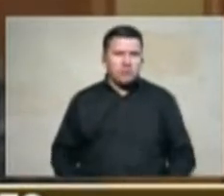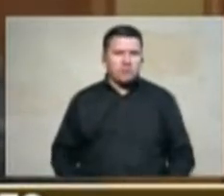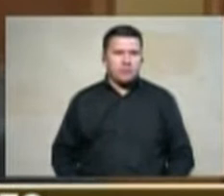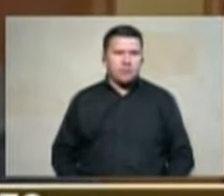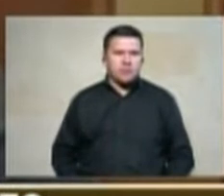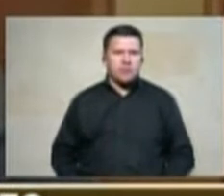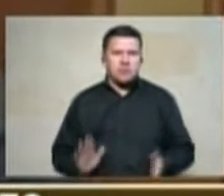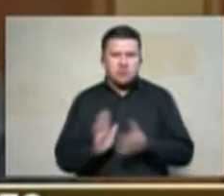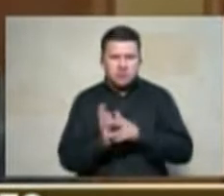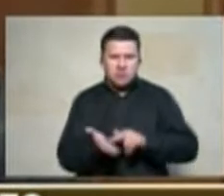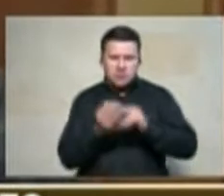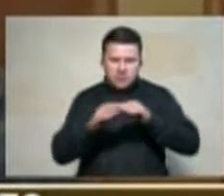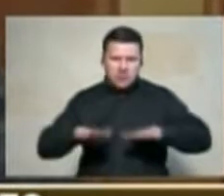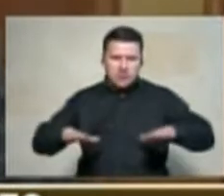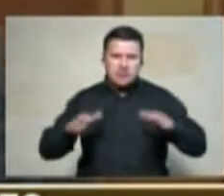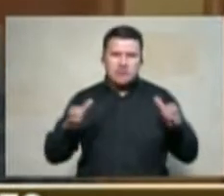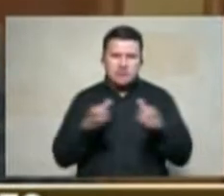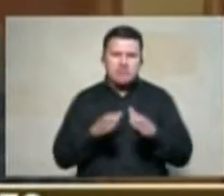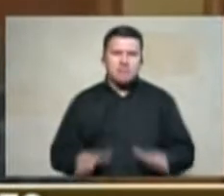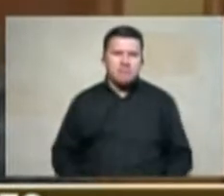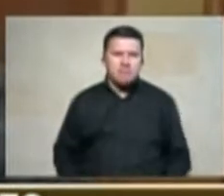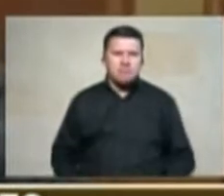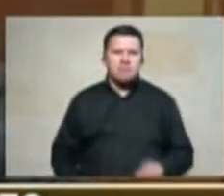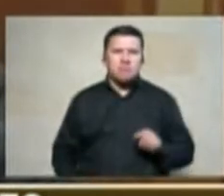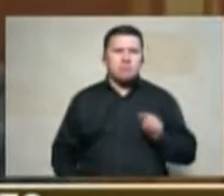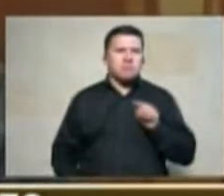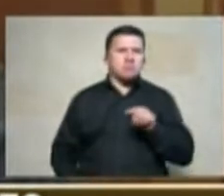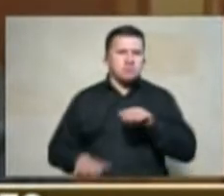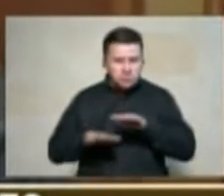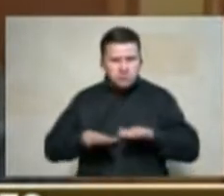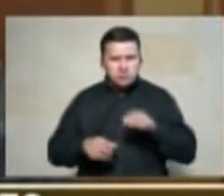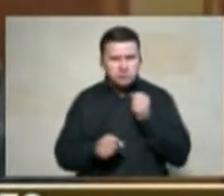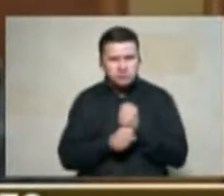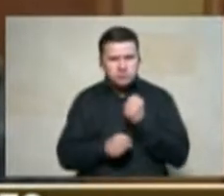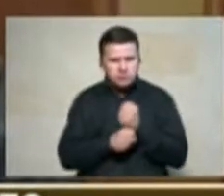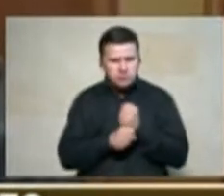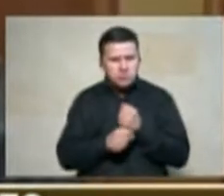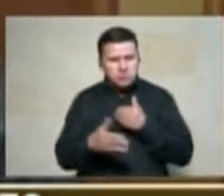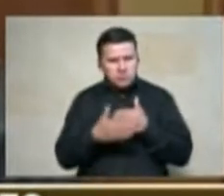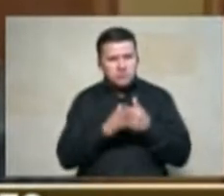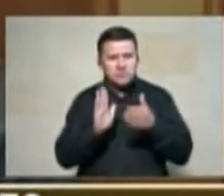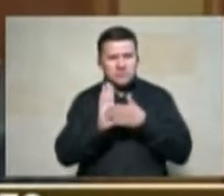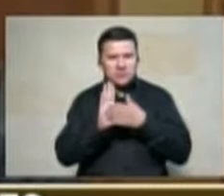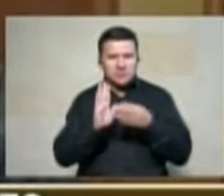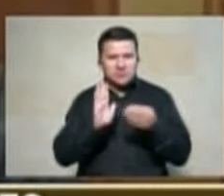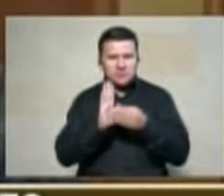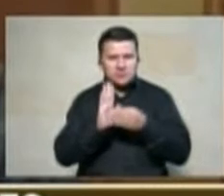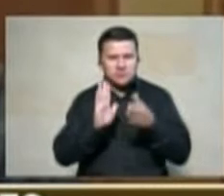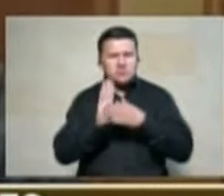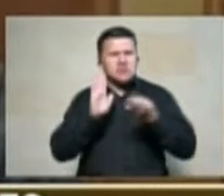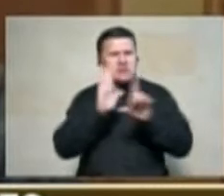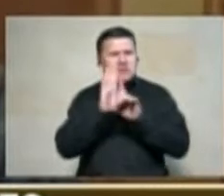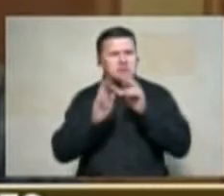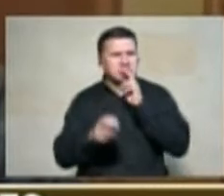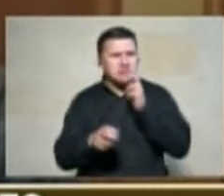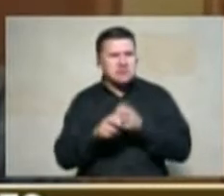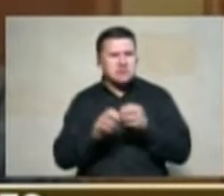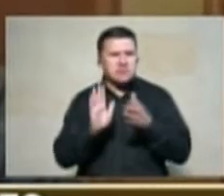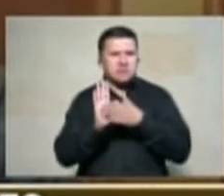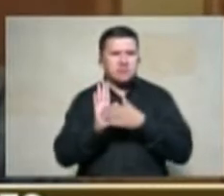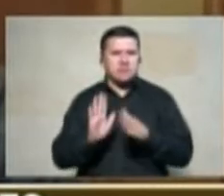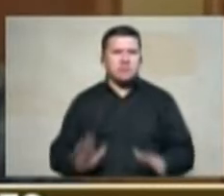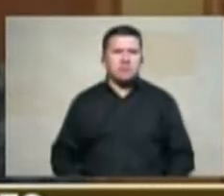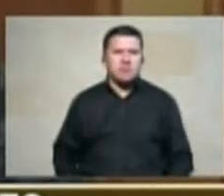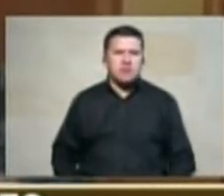que viene tratando de aplicar una ley muy difícil de aplicar porque es ni más ni